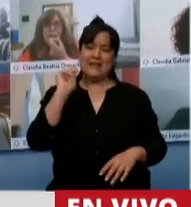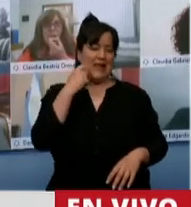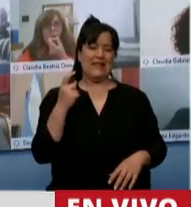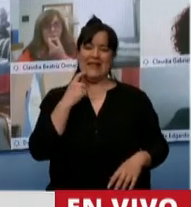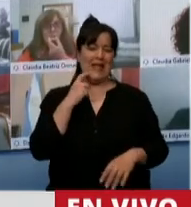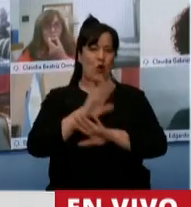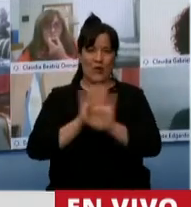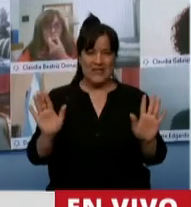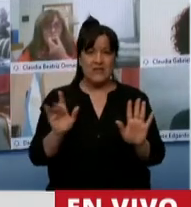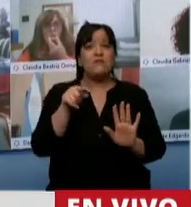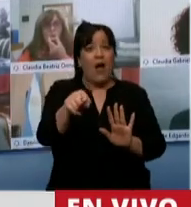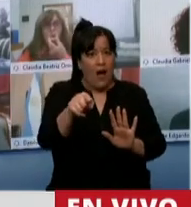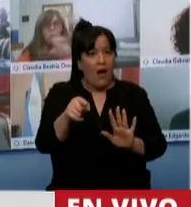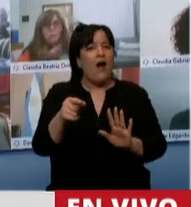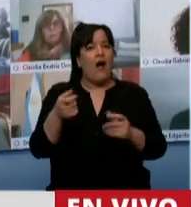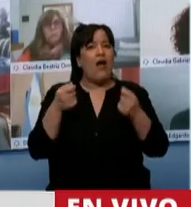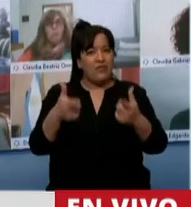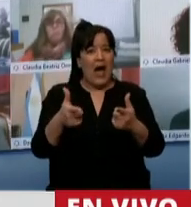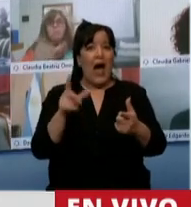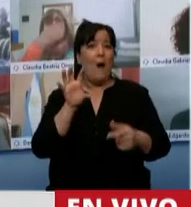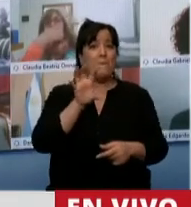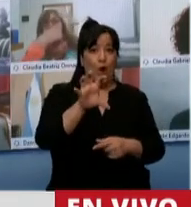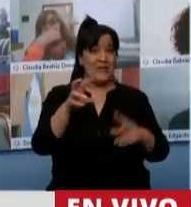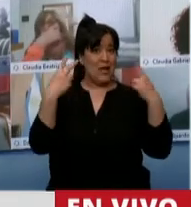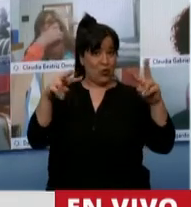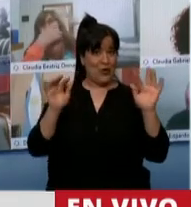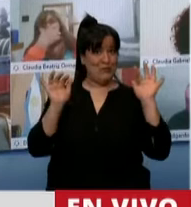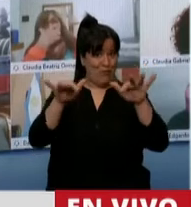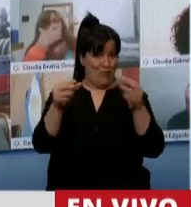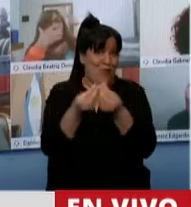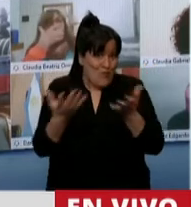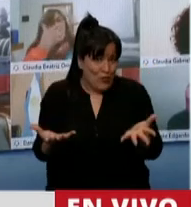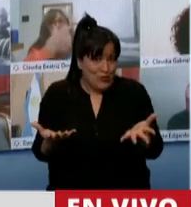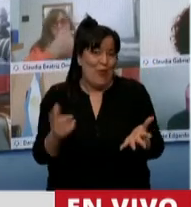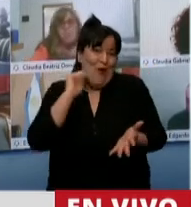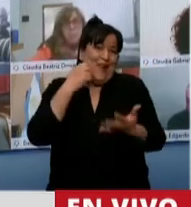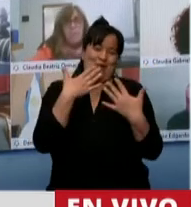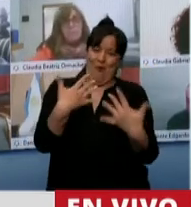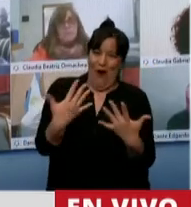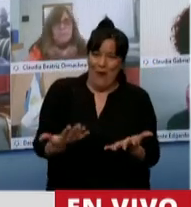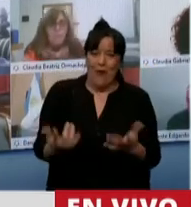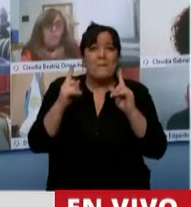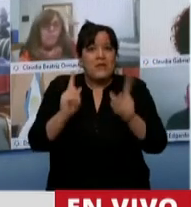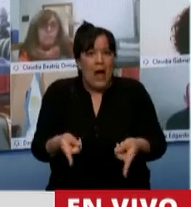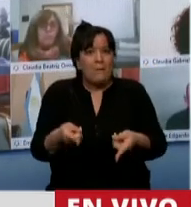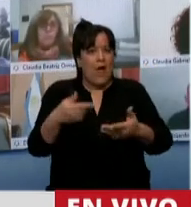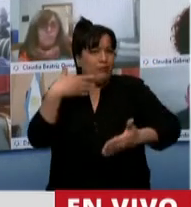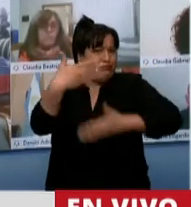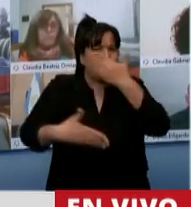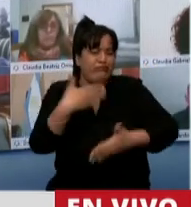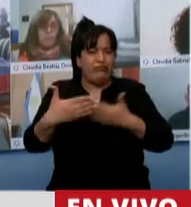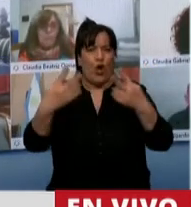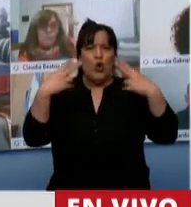ha permitido que sea una provincia turística, pero aparte le ha permitido también tener un potencial de desarrollo turístico